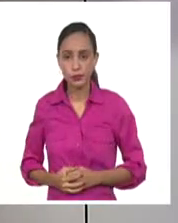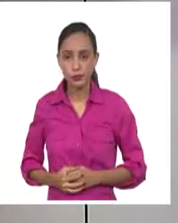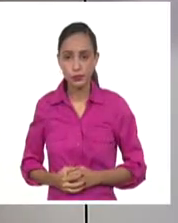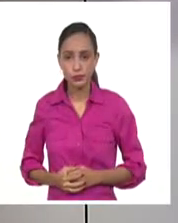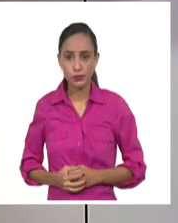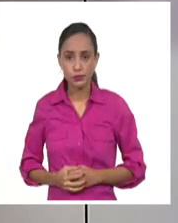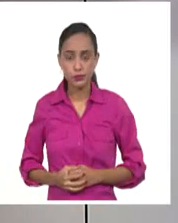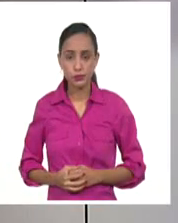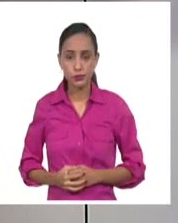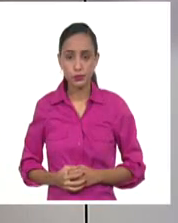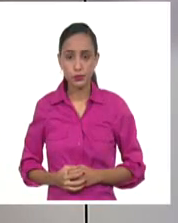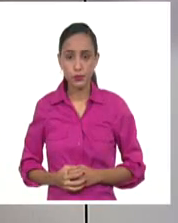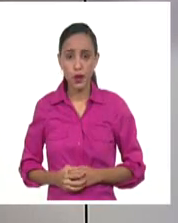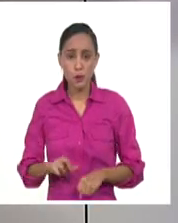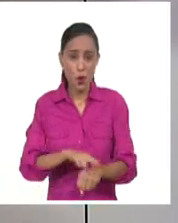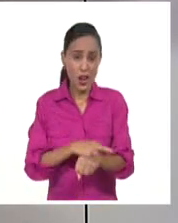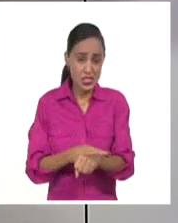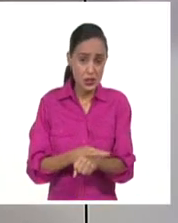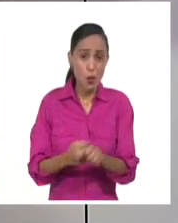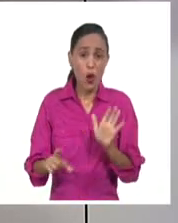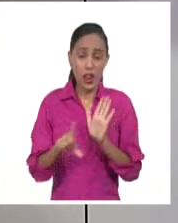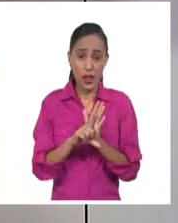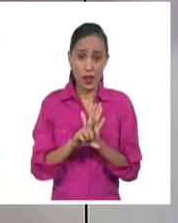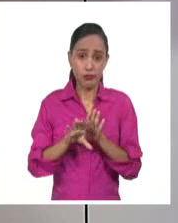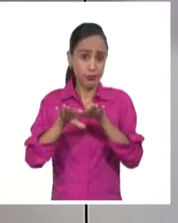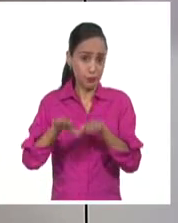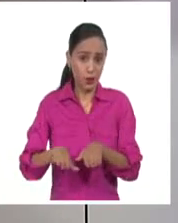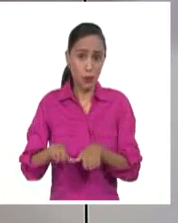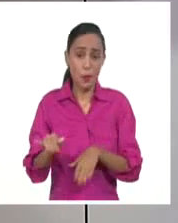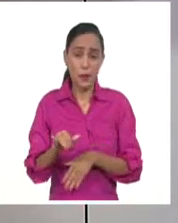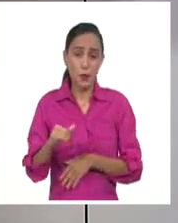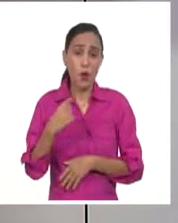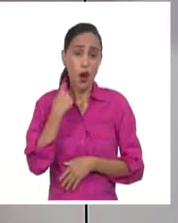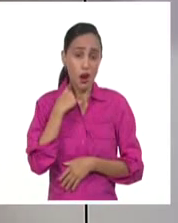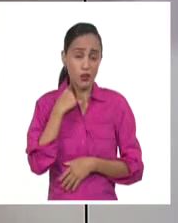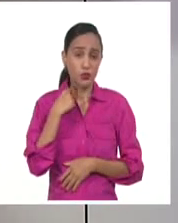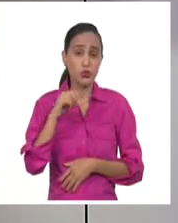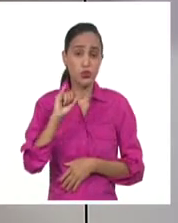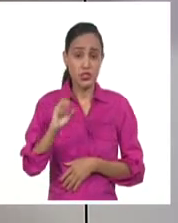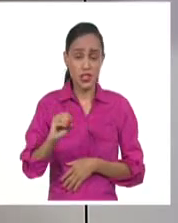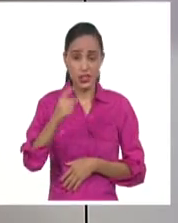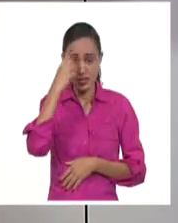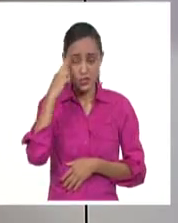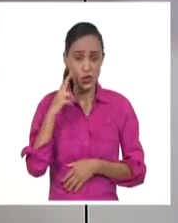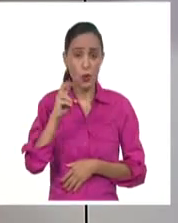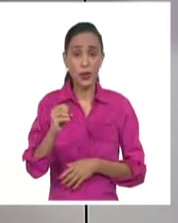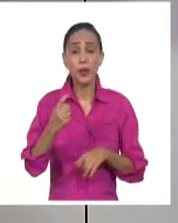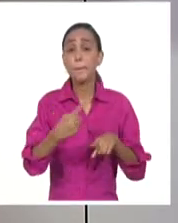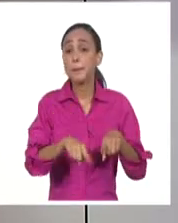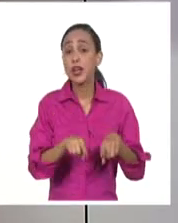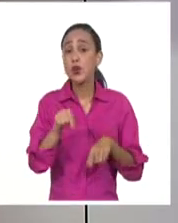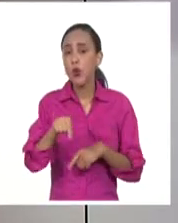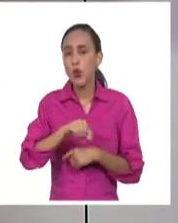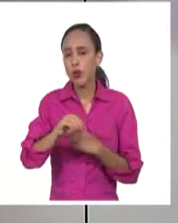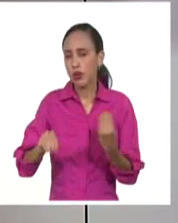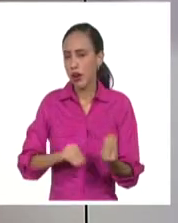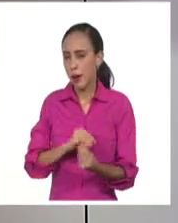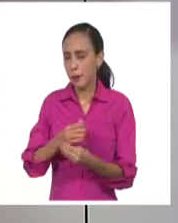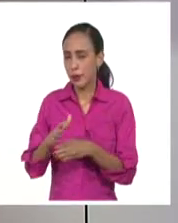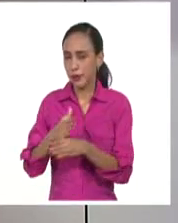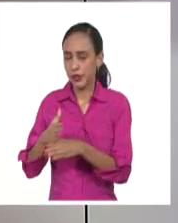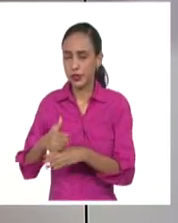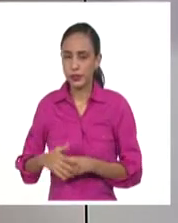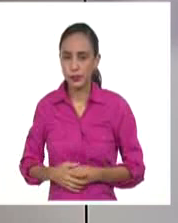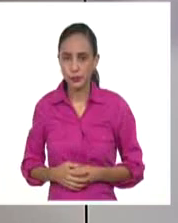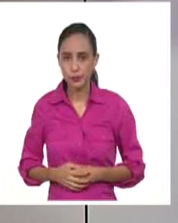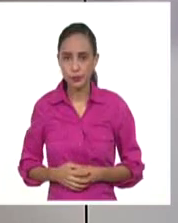freno a partir de la década de los años 60 del siglo XX, también persisten hoy mecanismos discriminatorios. Los afroamericanos, por